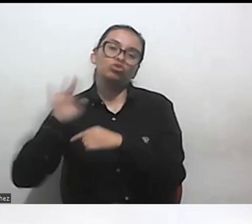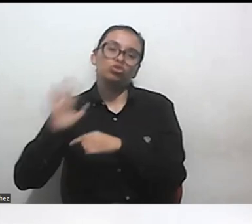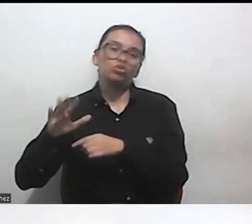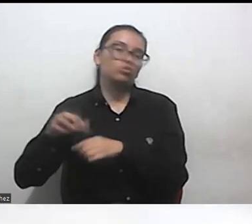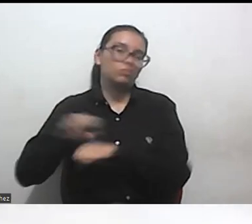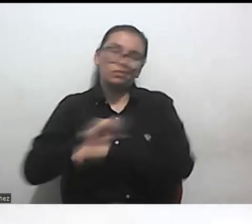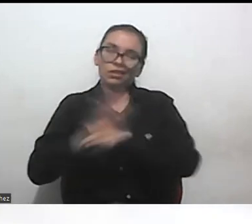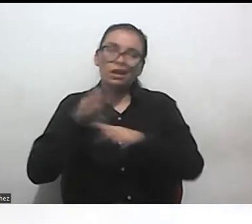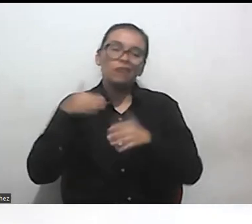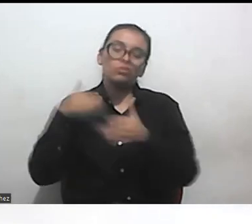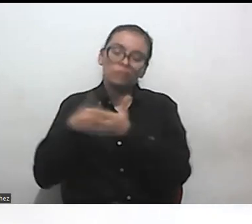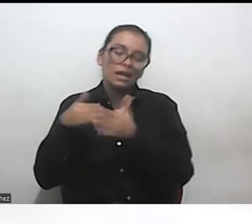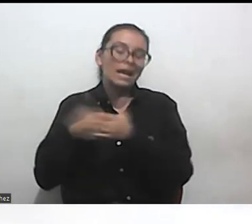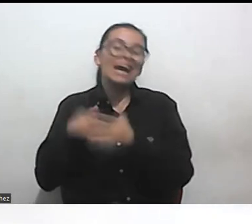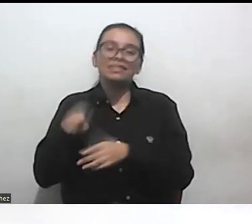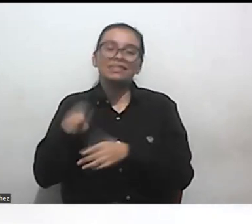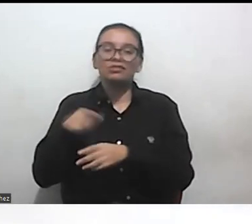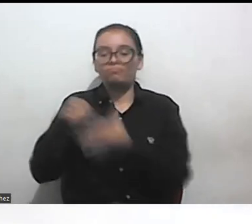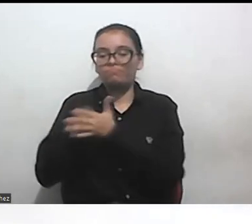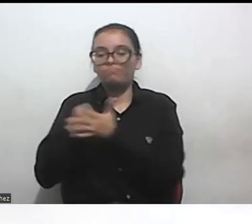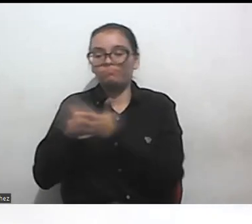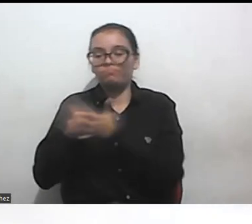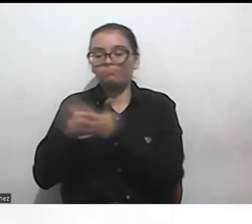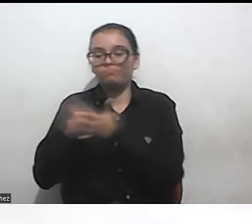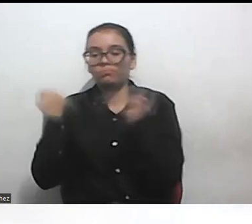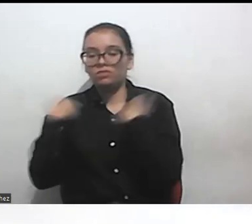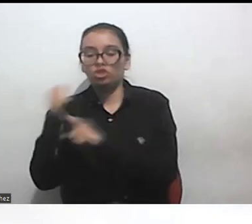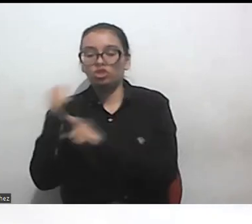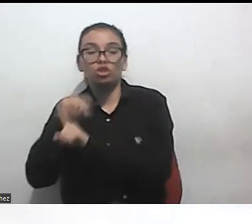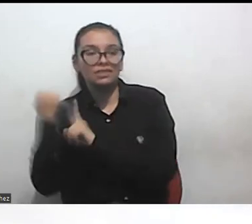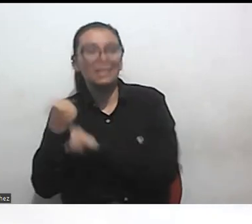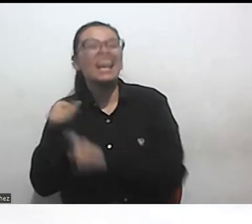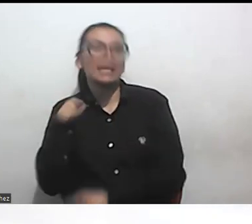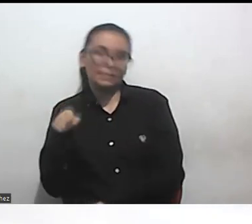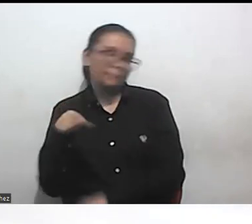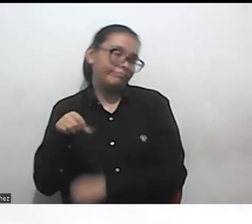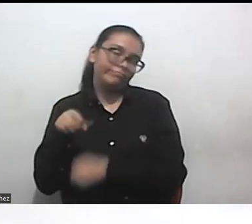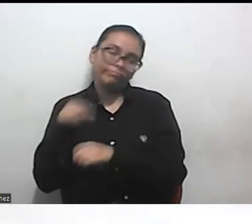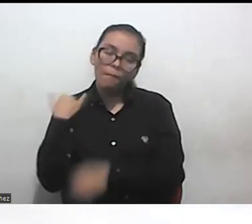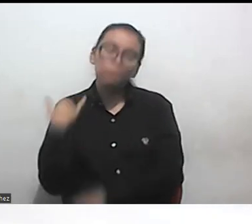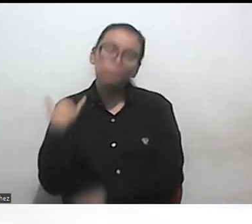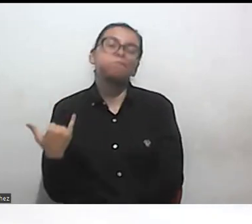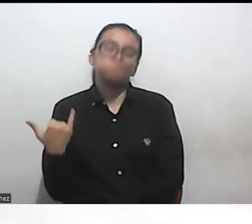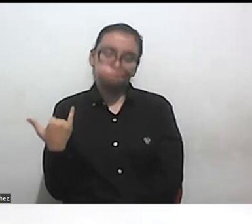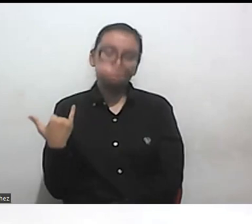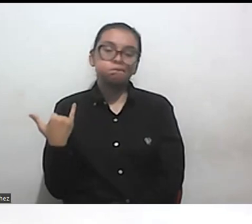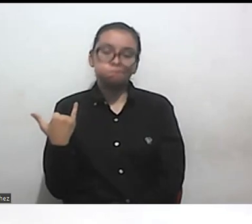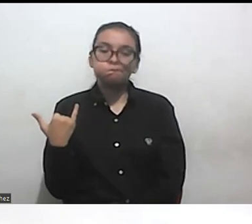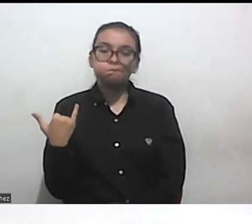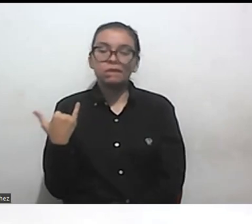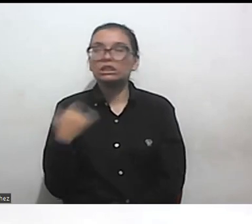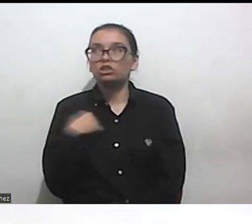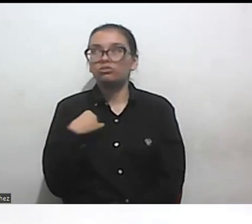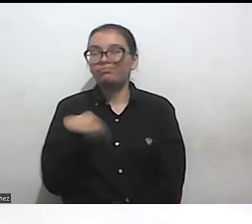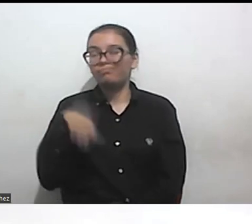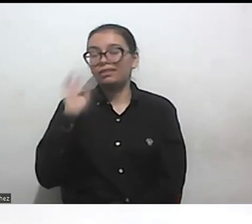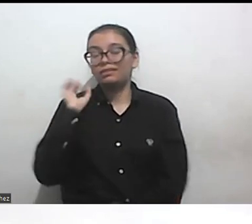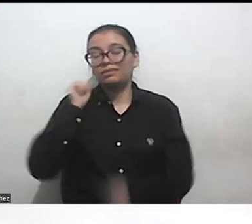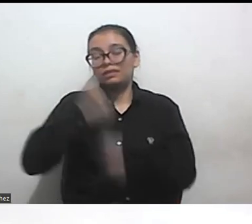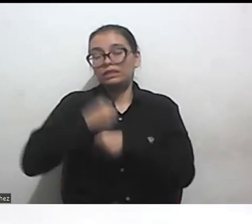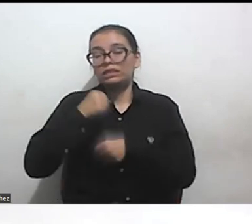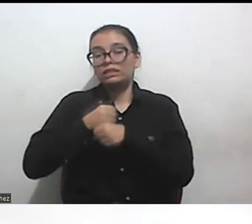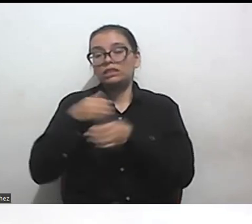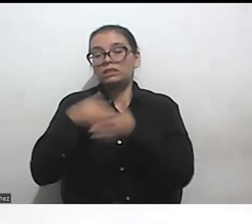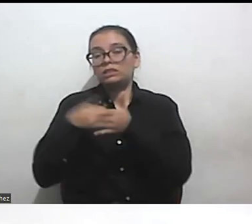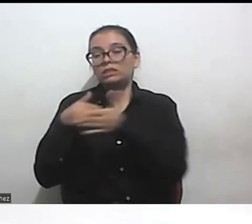creo que entre los movimientos sociales esas tensiones están muy claras o sea una de las tensiones en las que yo más he trabajado ha sido el